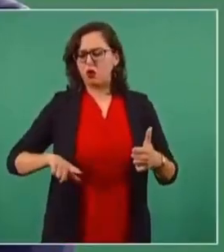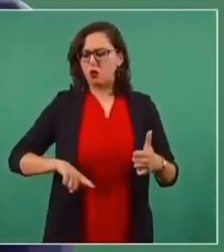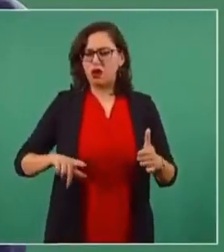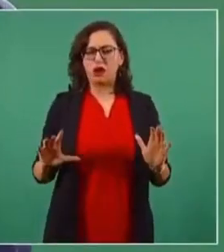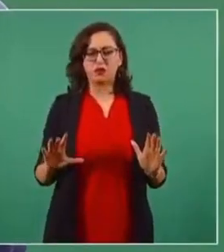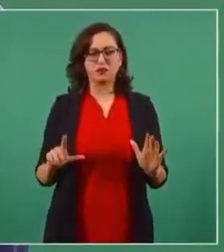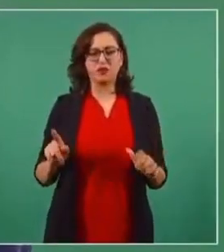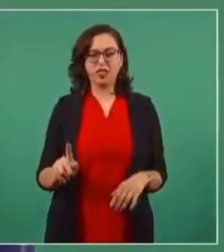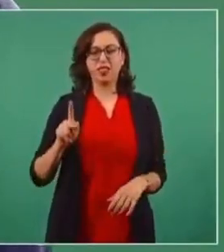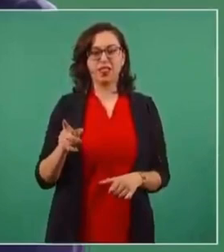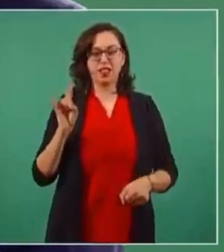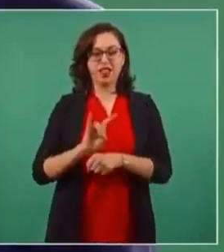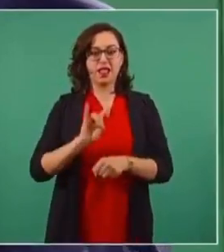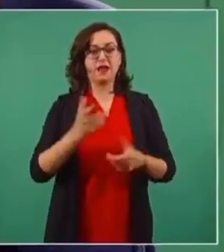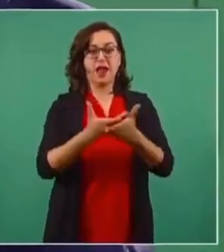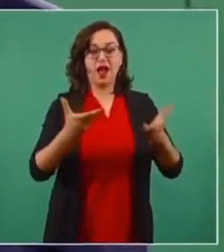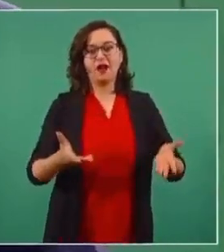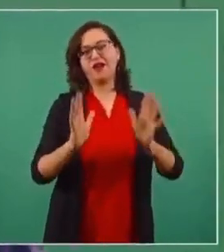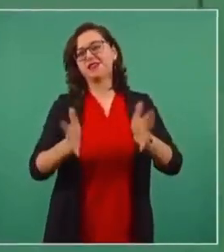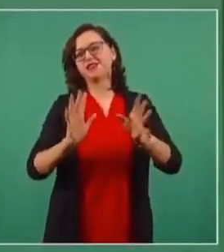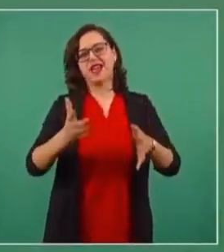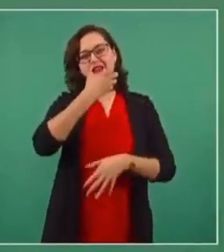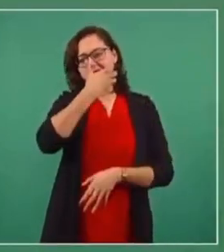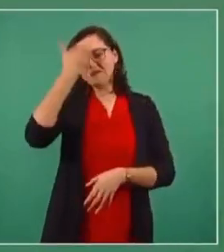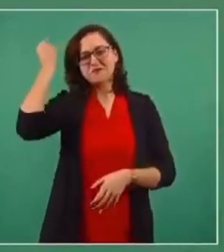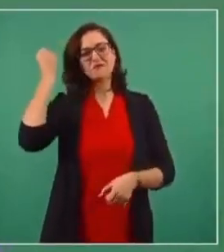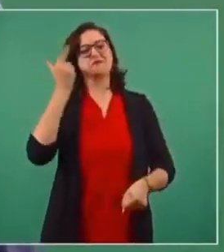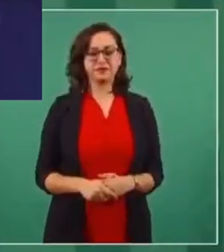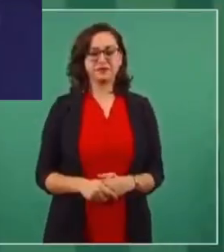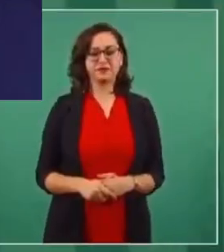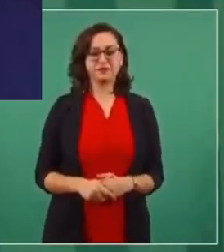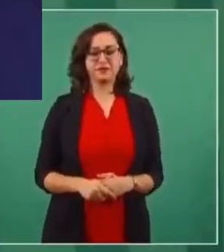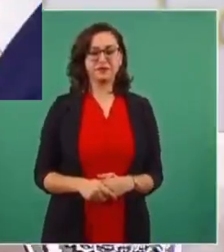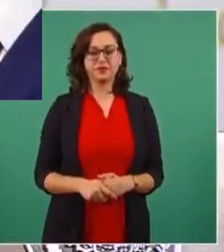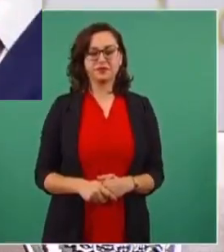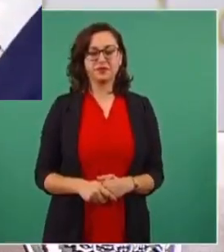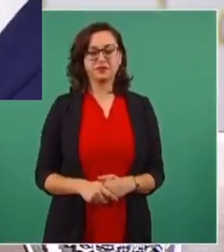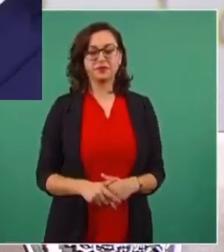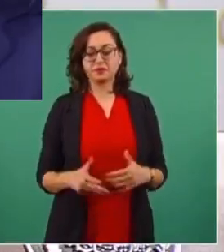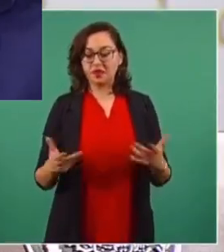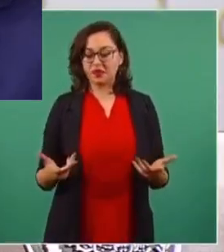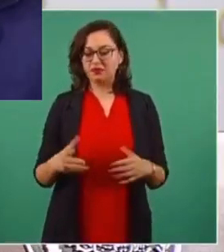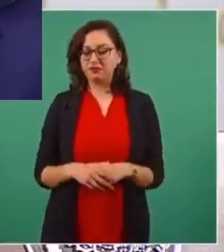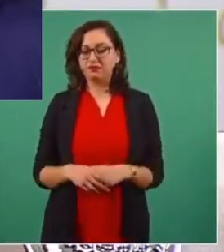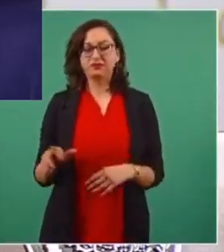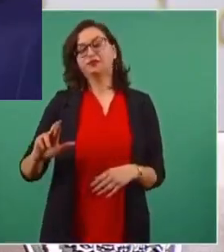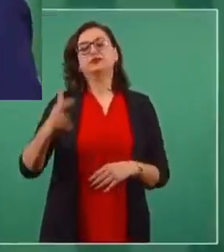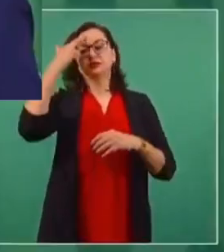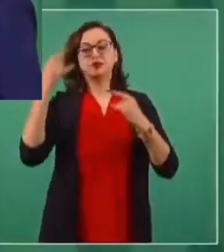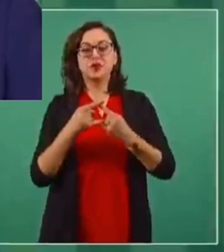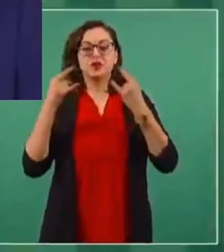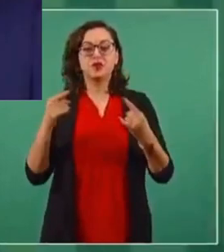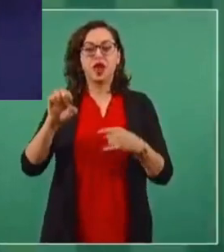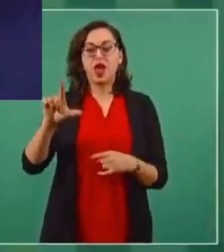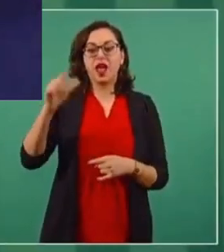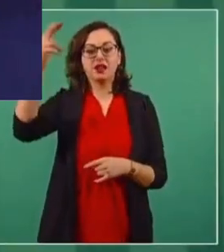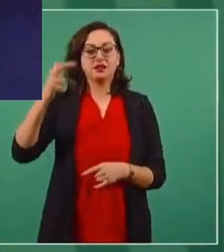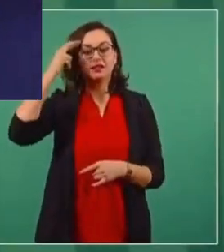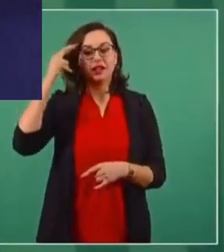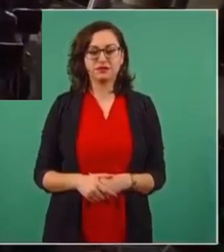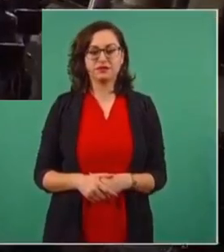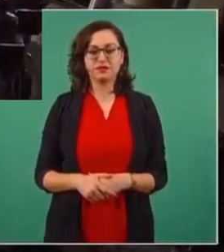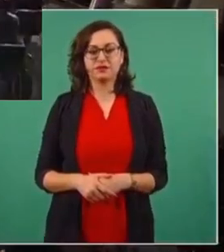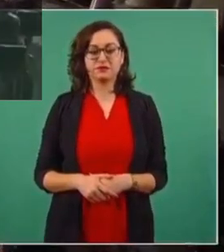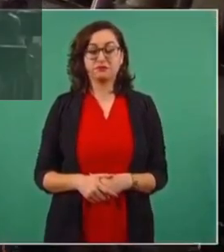Y ahora se quitaron la masa. Es como la fábula del rey que va